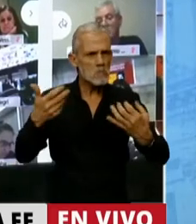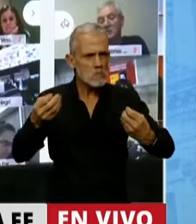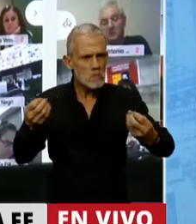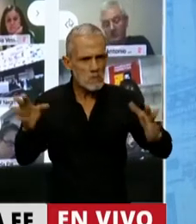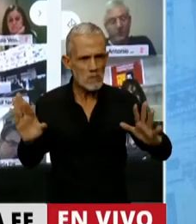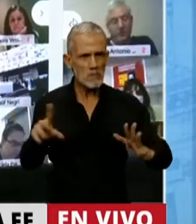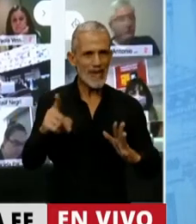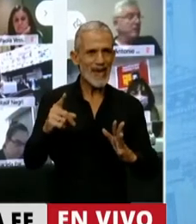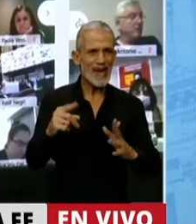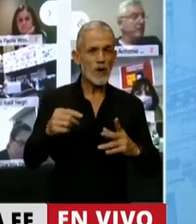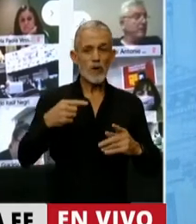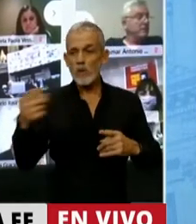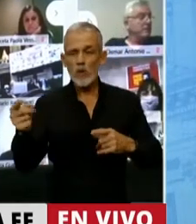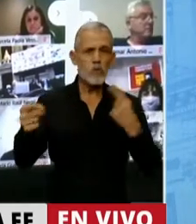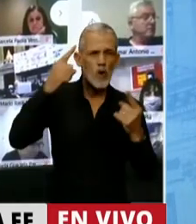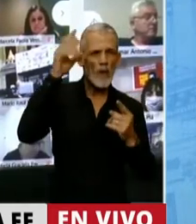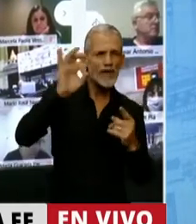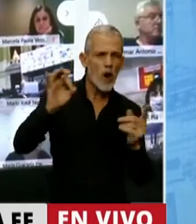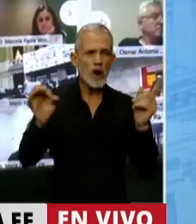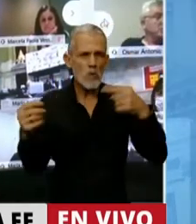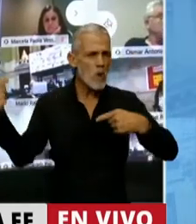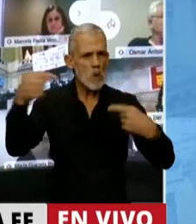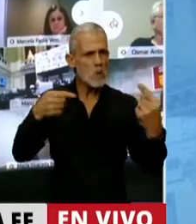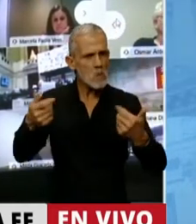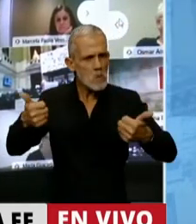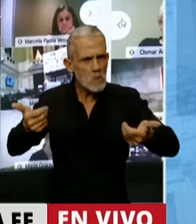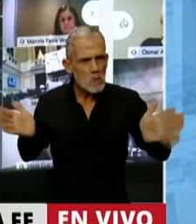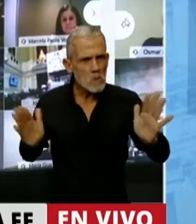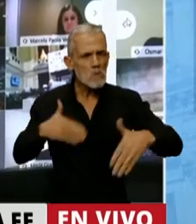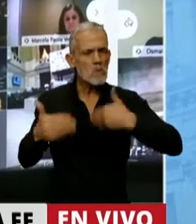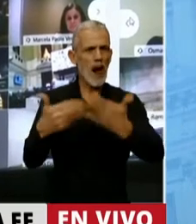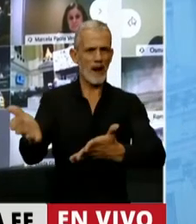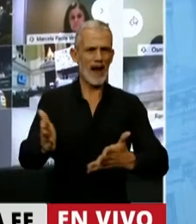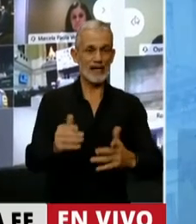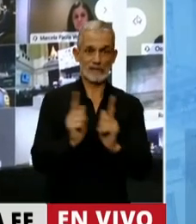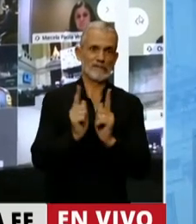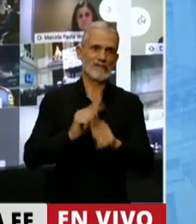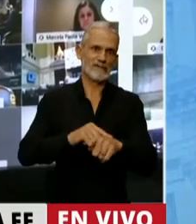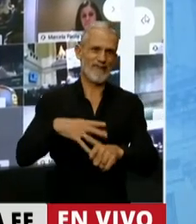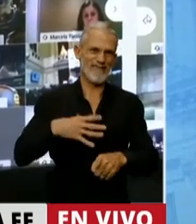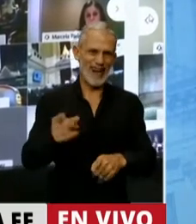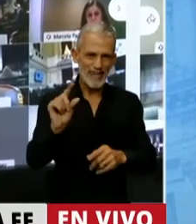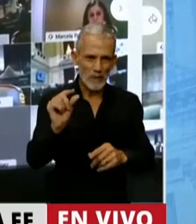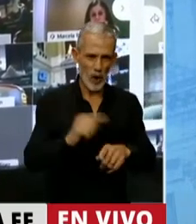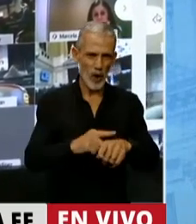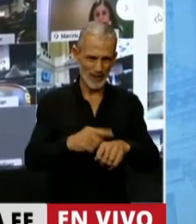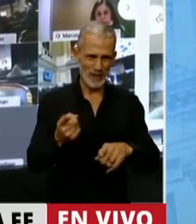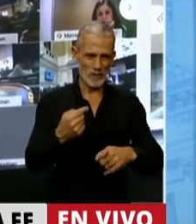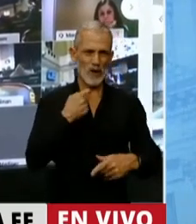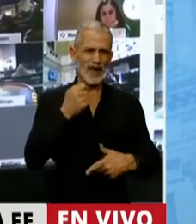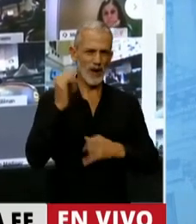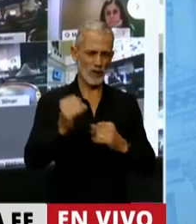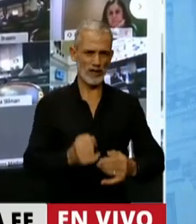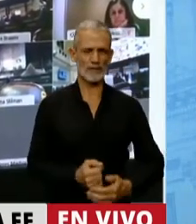y hacer un ida y vuelta con varios temas. Y lo más importante, dados los pocos minutos que me quedan que quiero plantear,